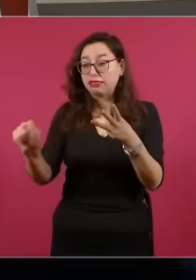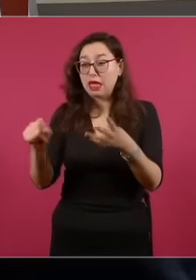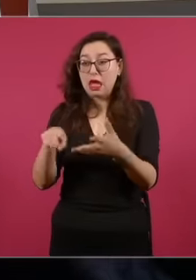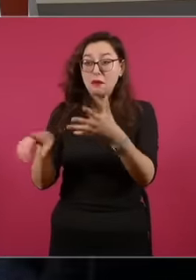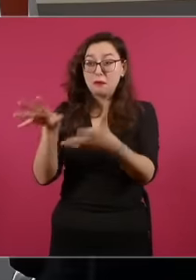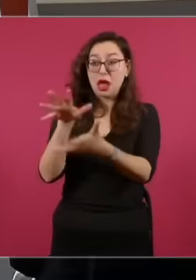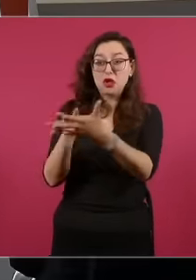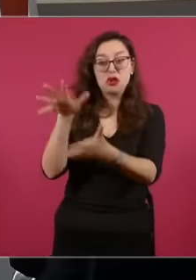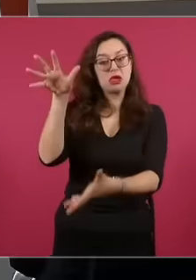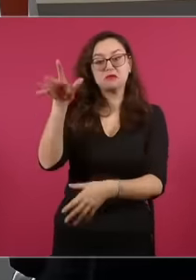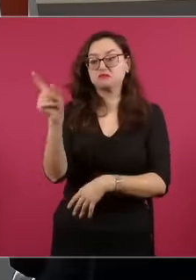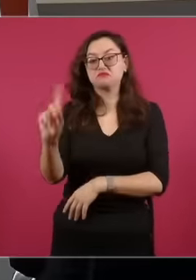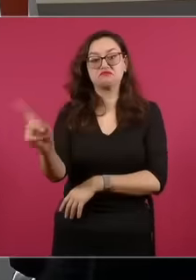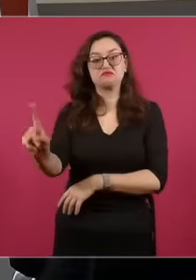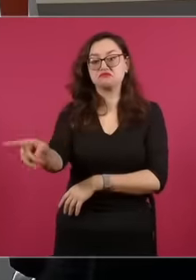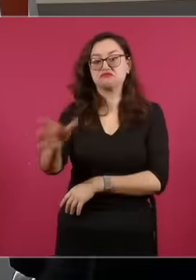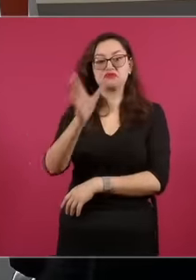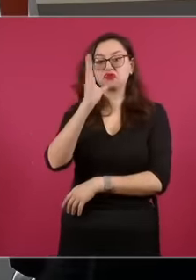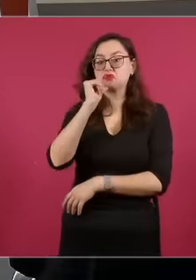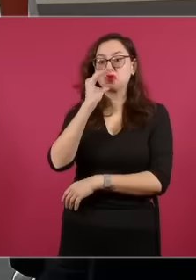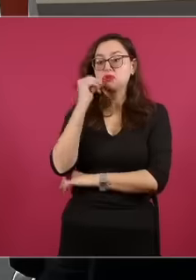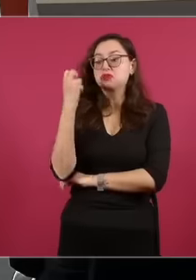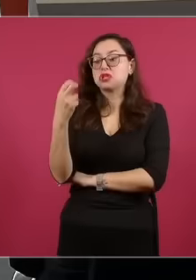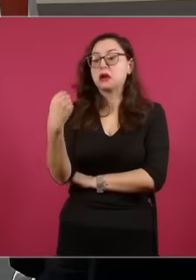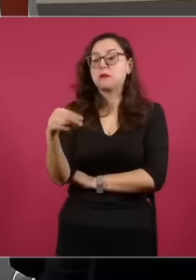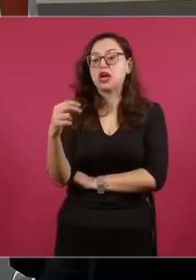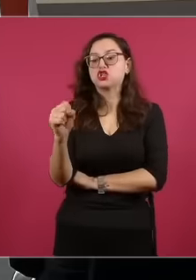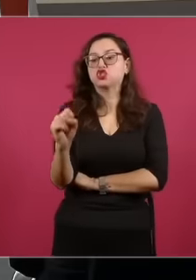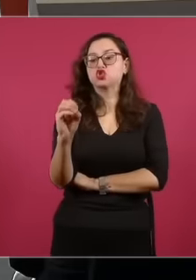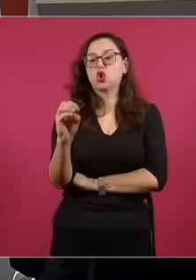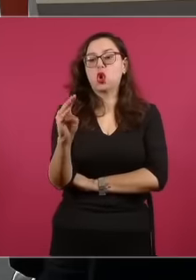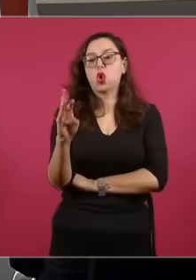mayoría calificada